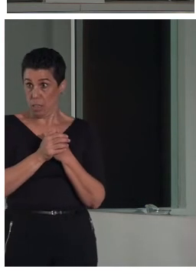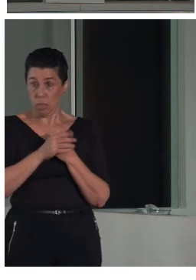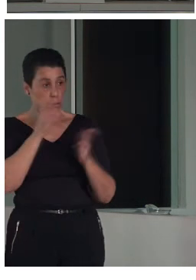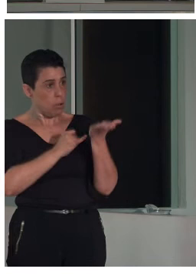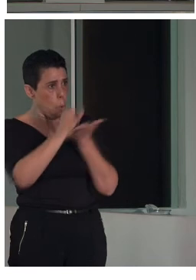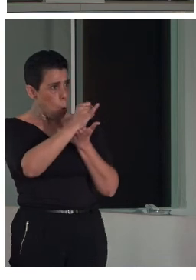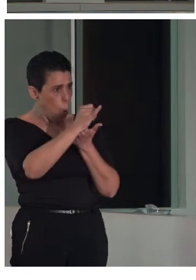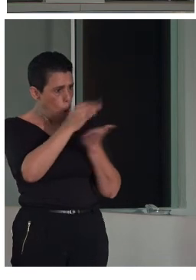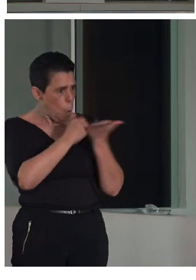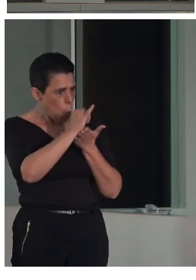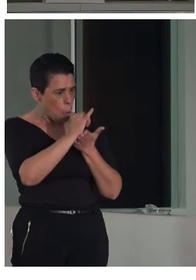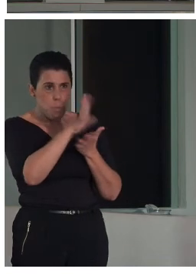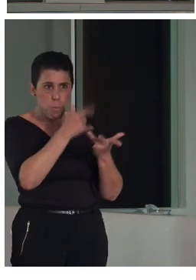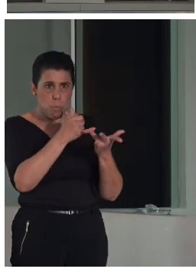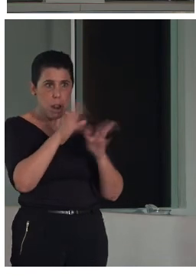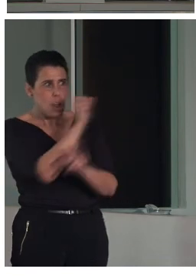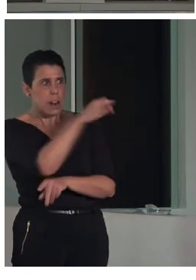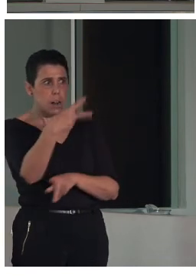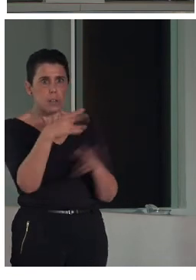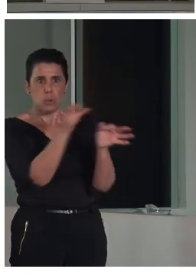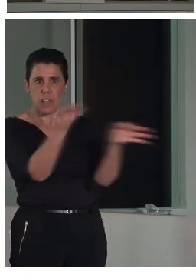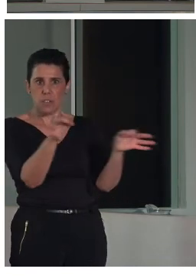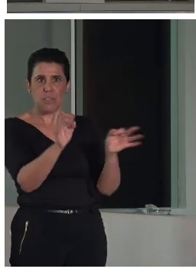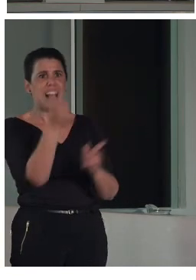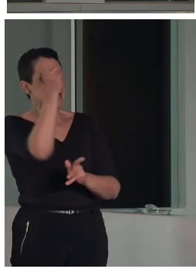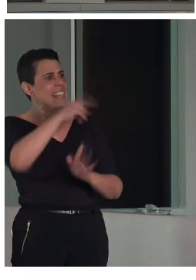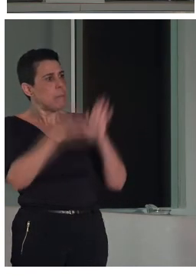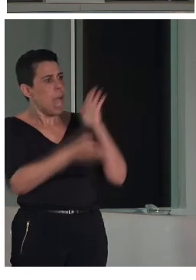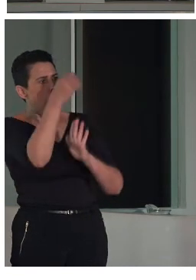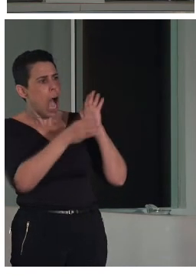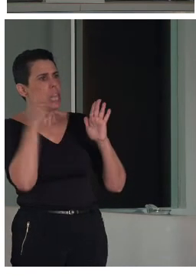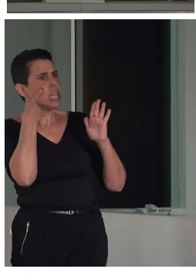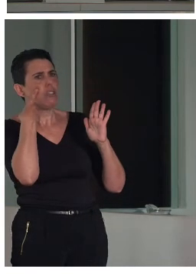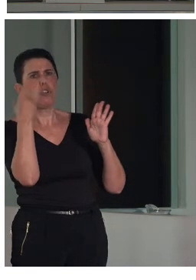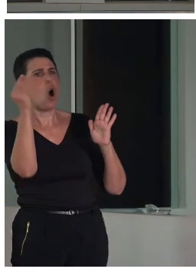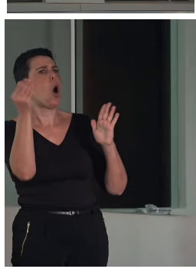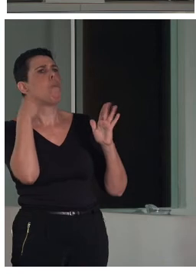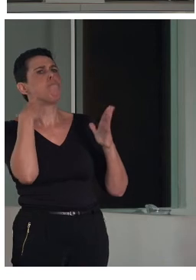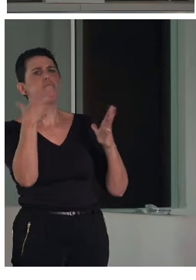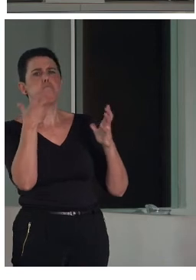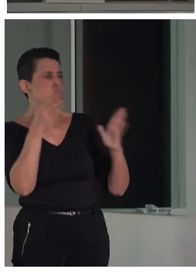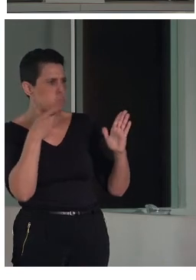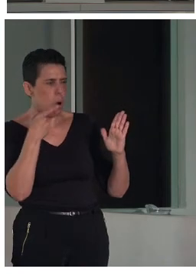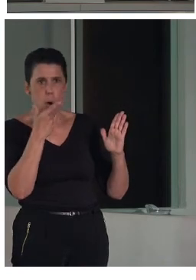estaban resultando eficaces se refuerza mucho dónde está el ascensor que se sube a la planta primera que se baja de la planta primera